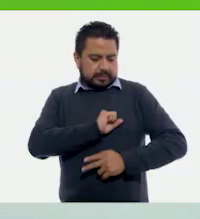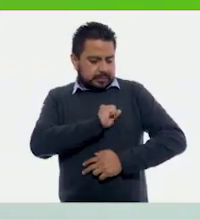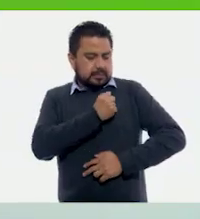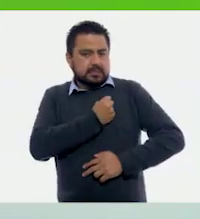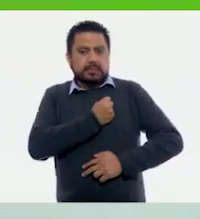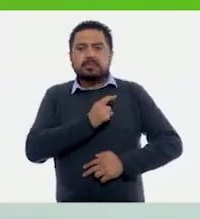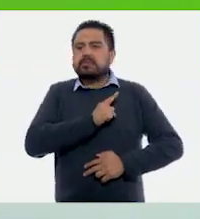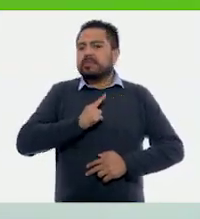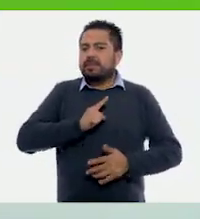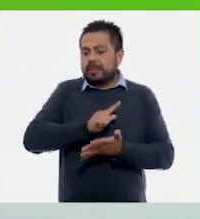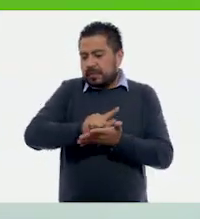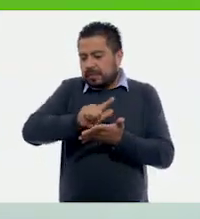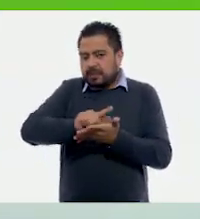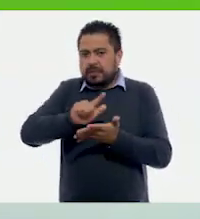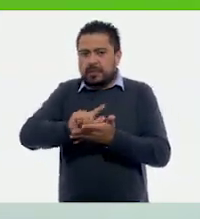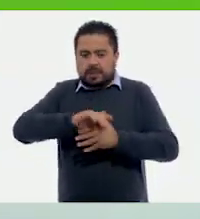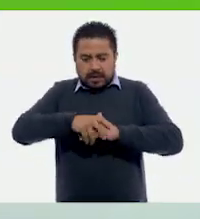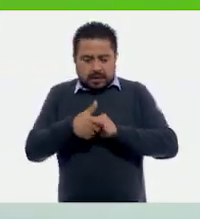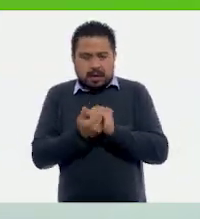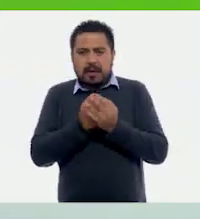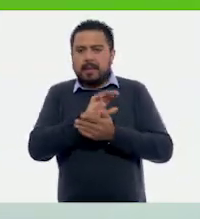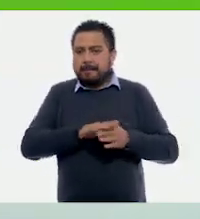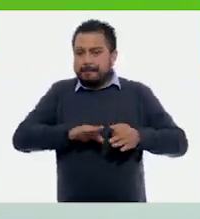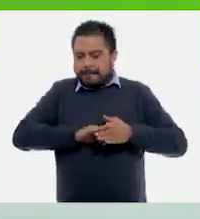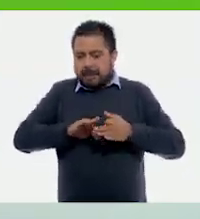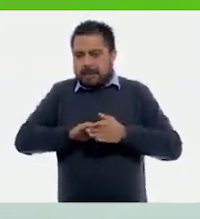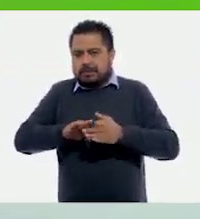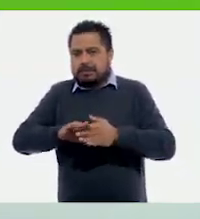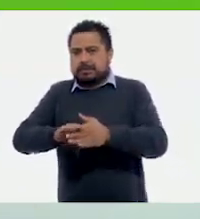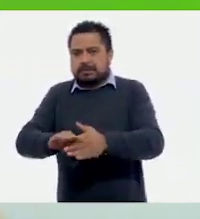hay que lavarnos las manos constantemente.